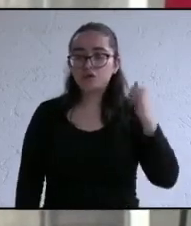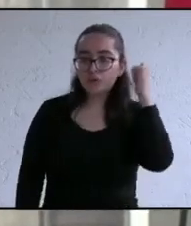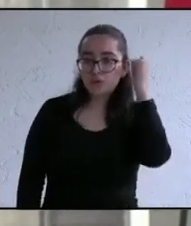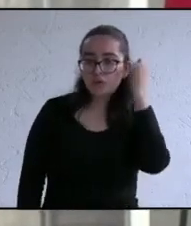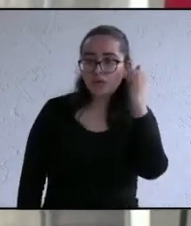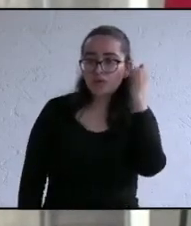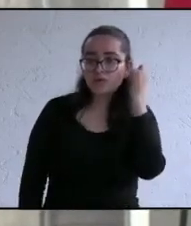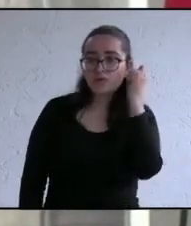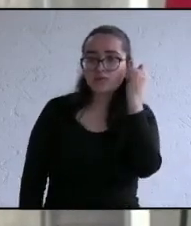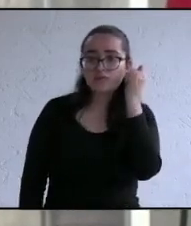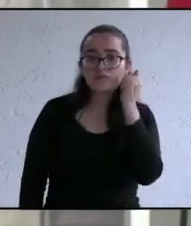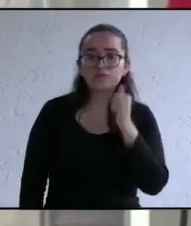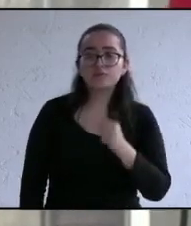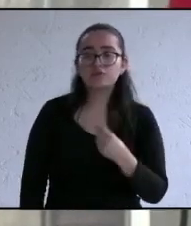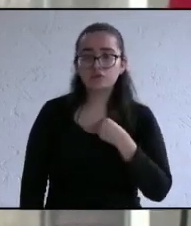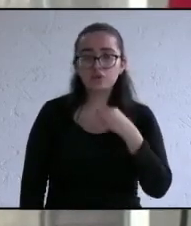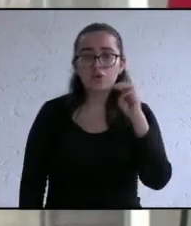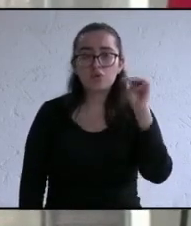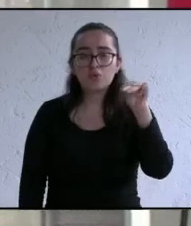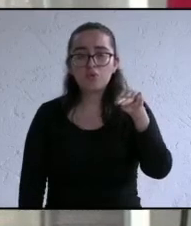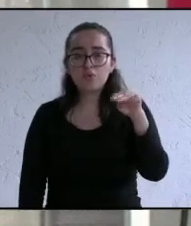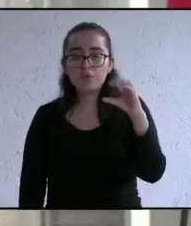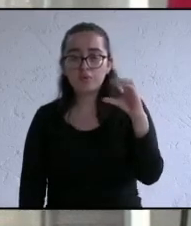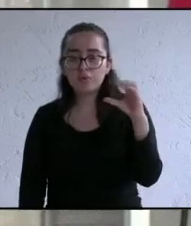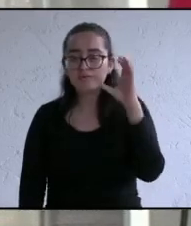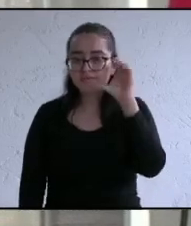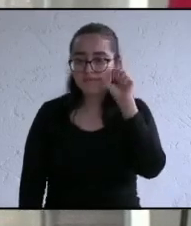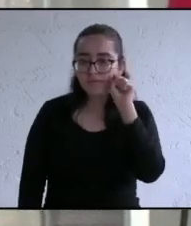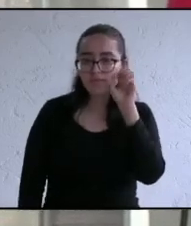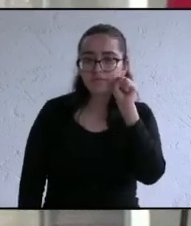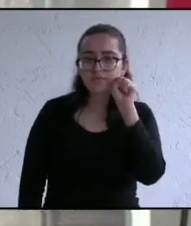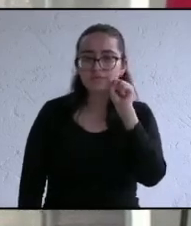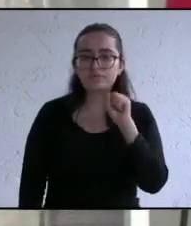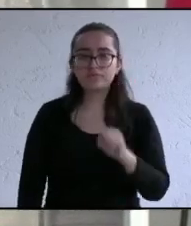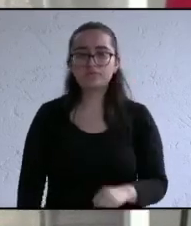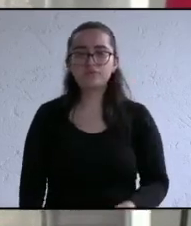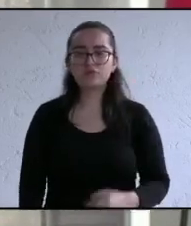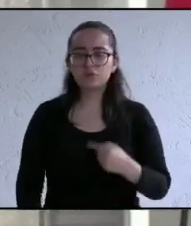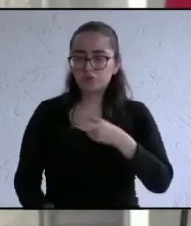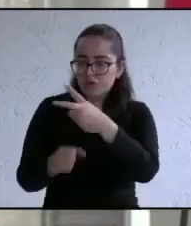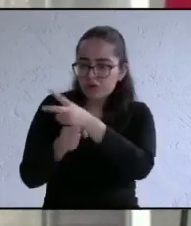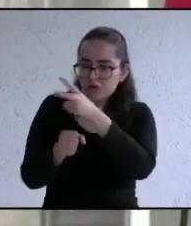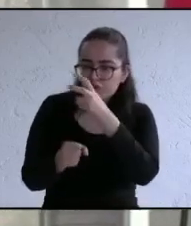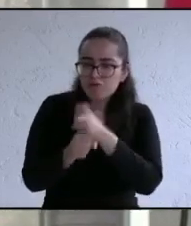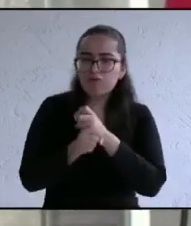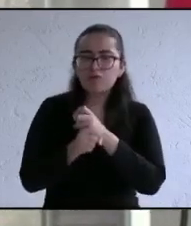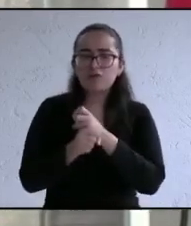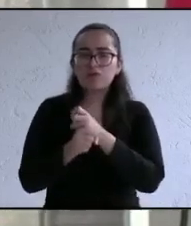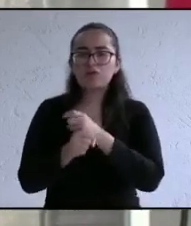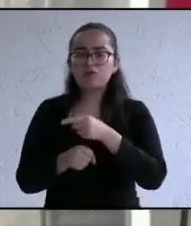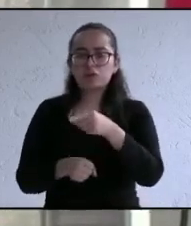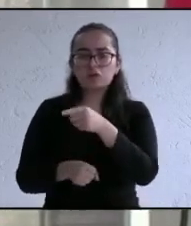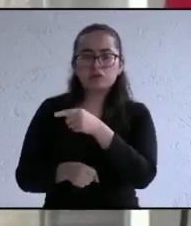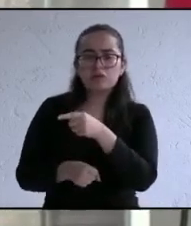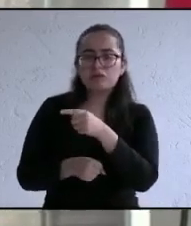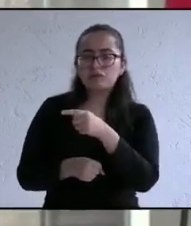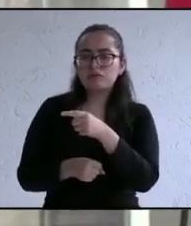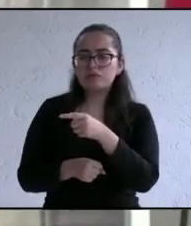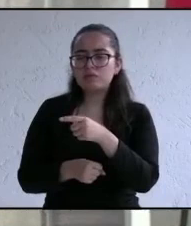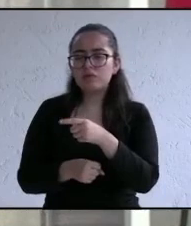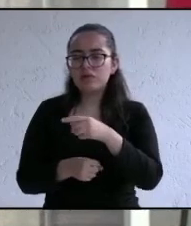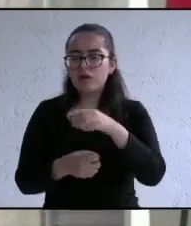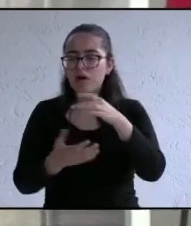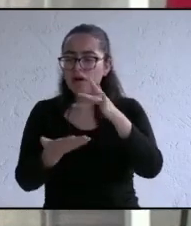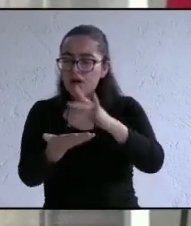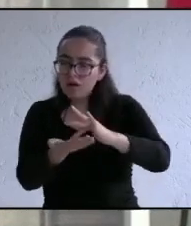Actopan de Movimiento Ciudadano yo te invito a que le apostemos todos al